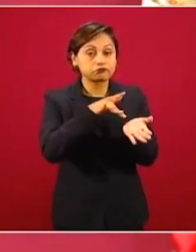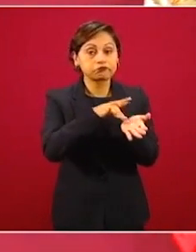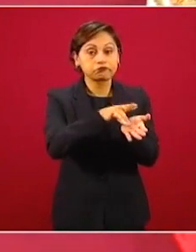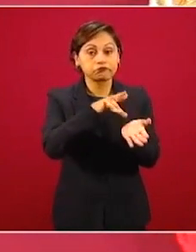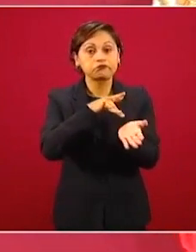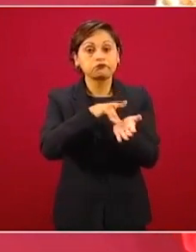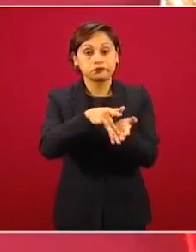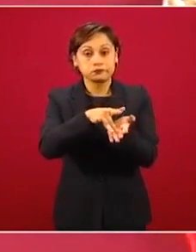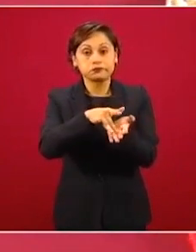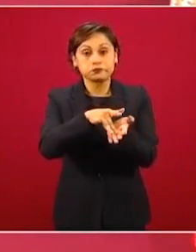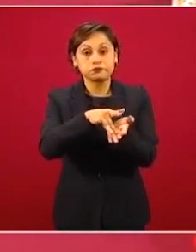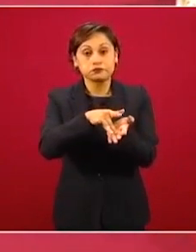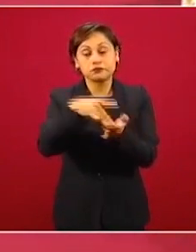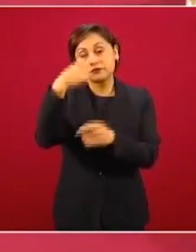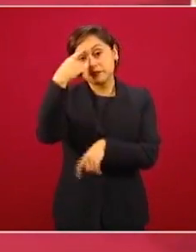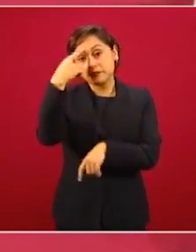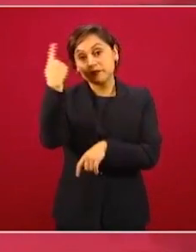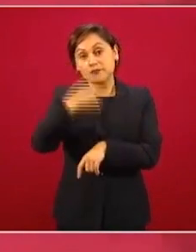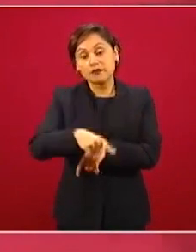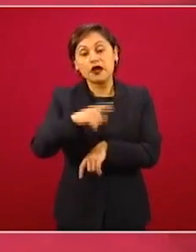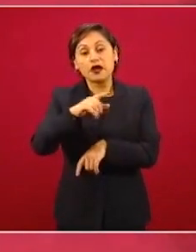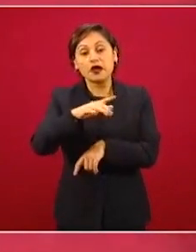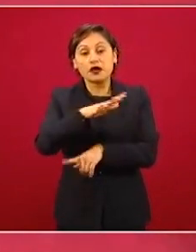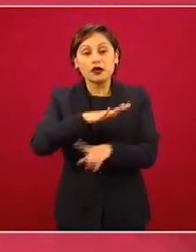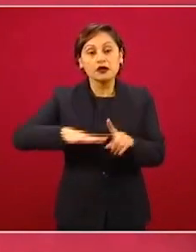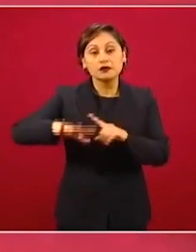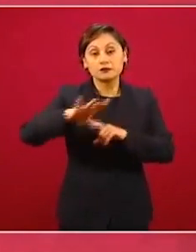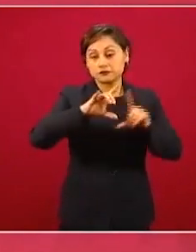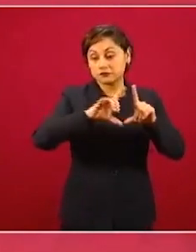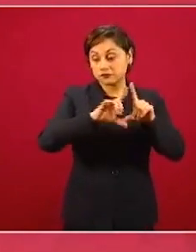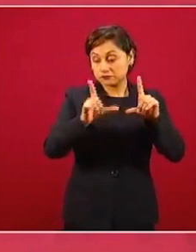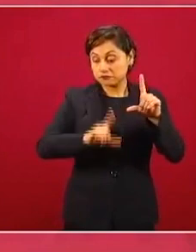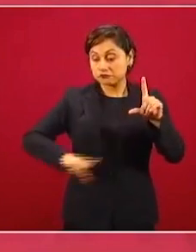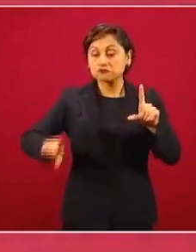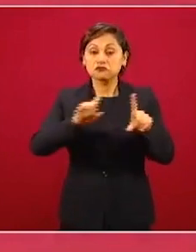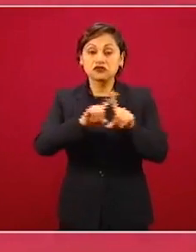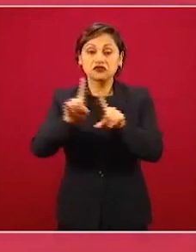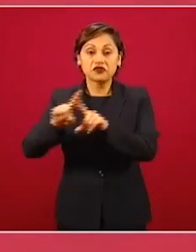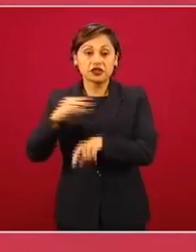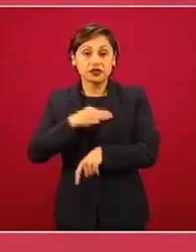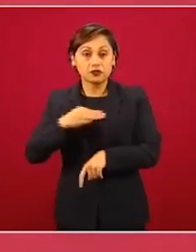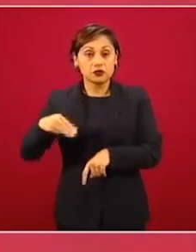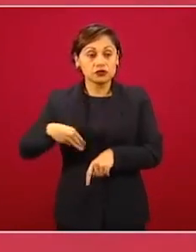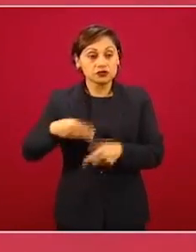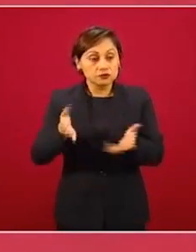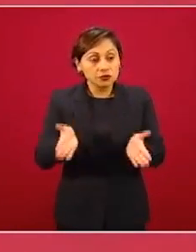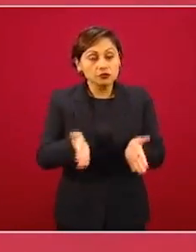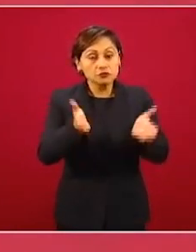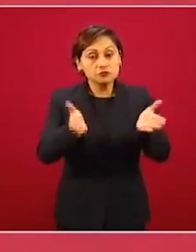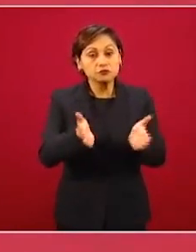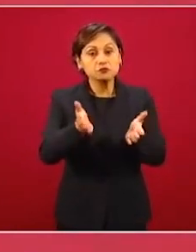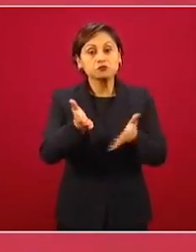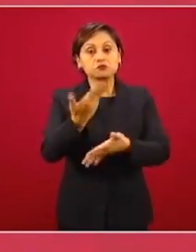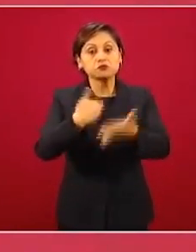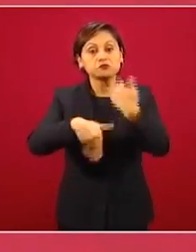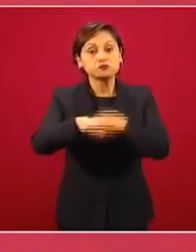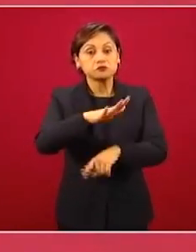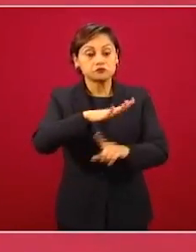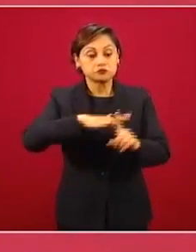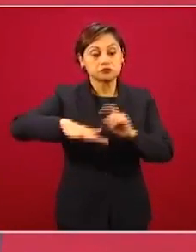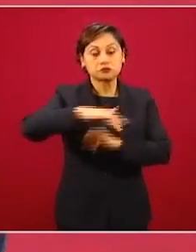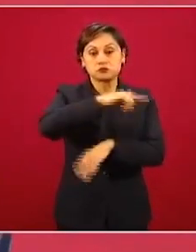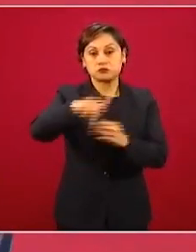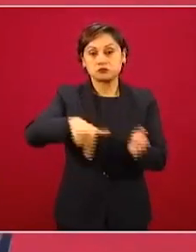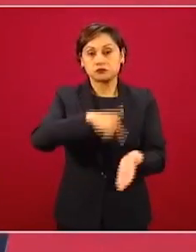el desarrollo urbano en estos municipios. Hay un programa para